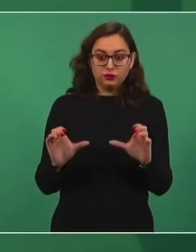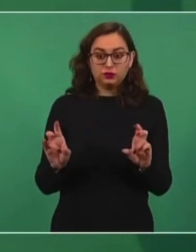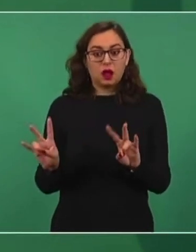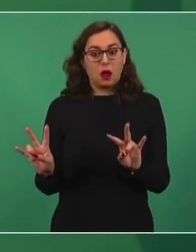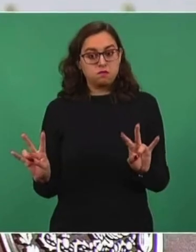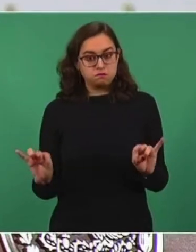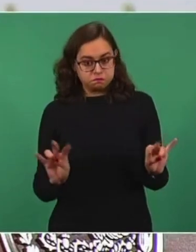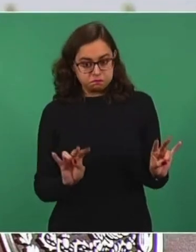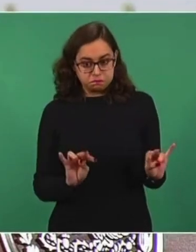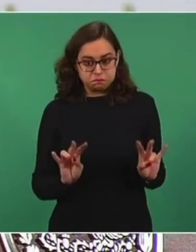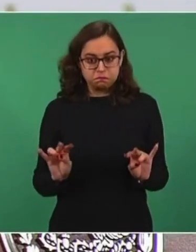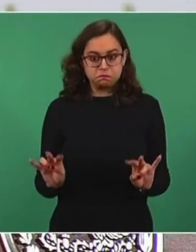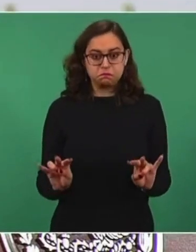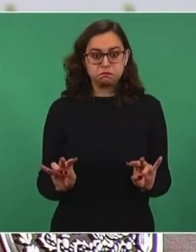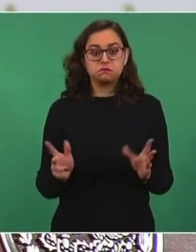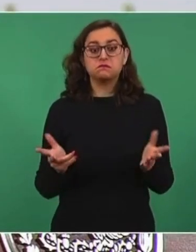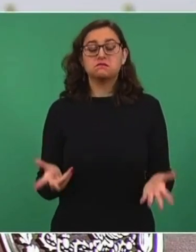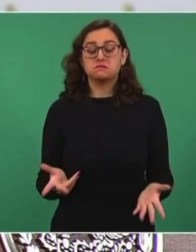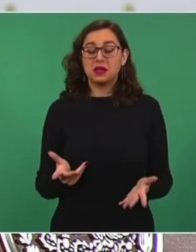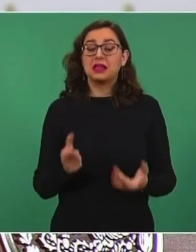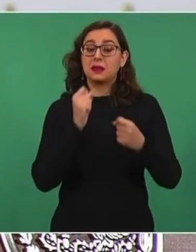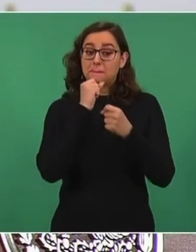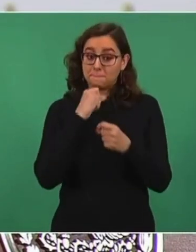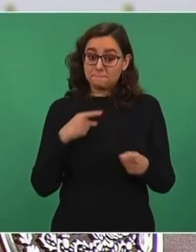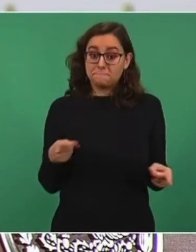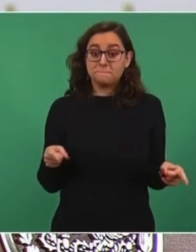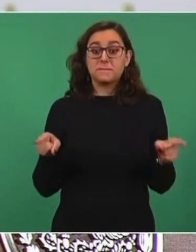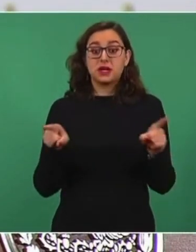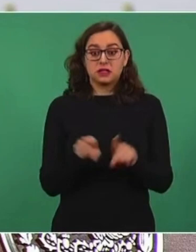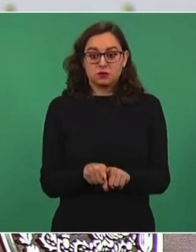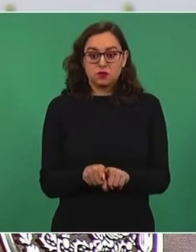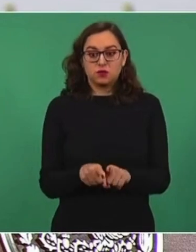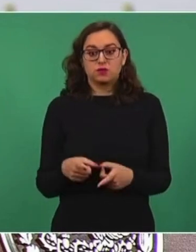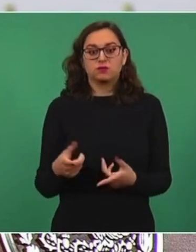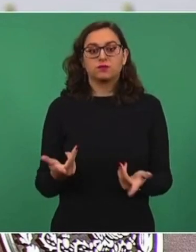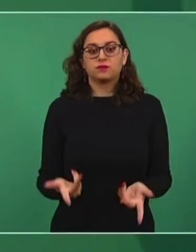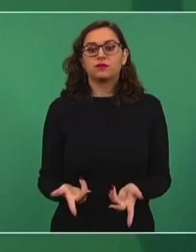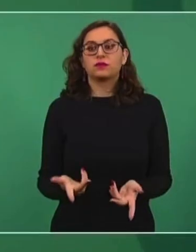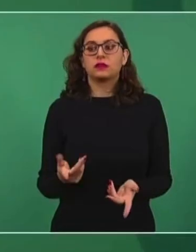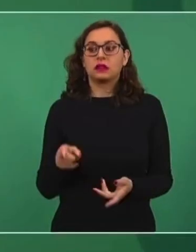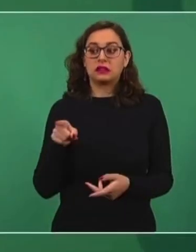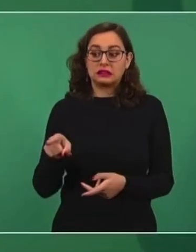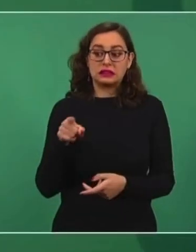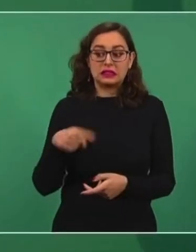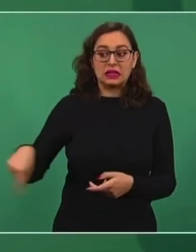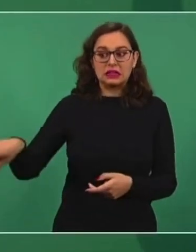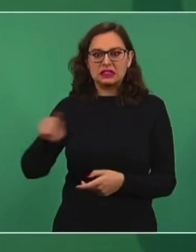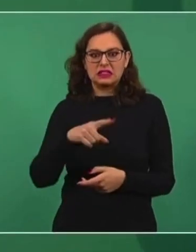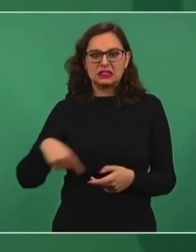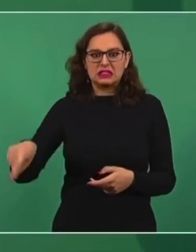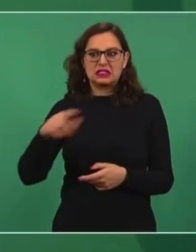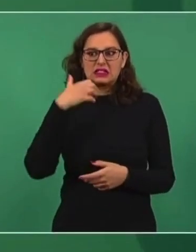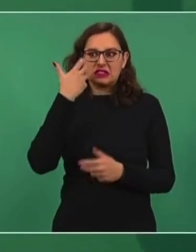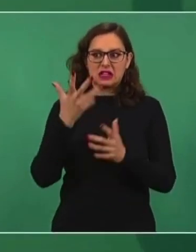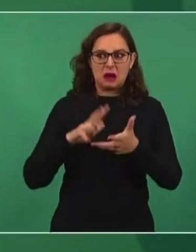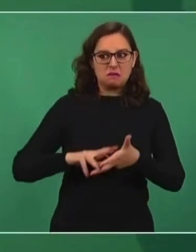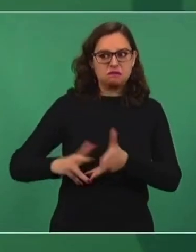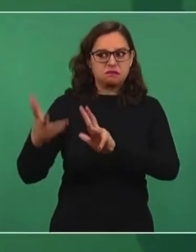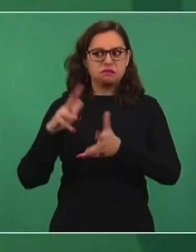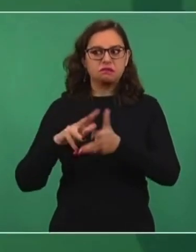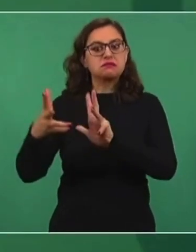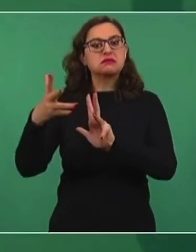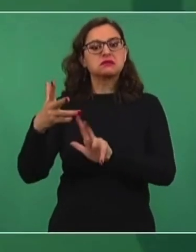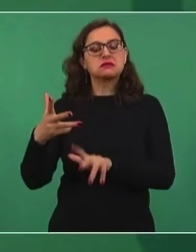no caer en la trampa de la provocación, por sacarle la vuelta,